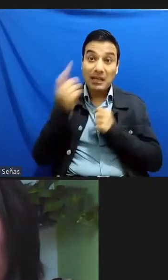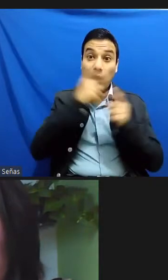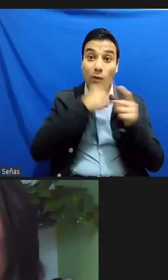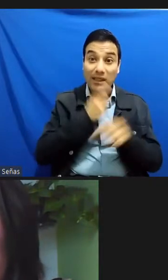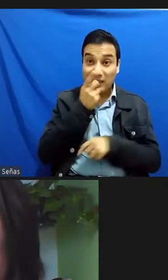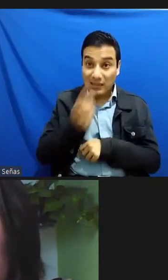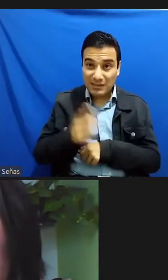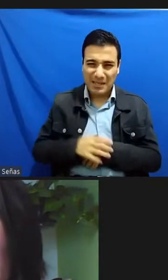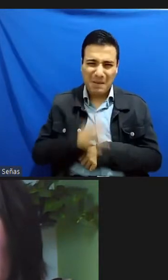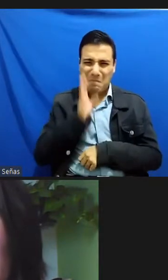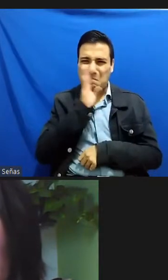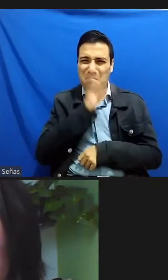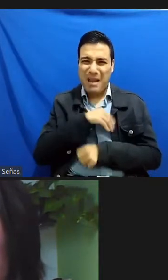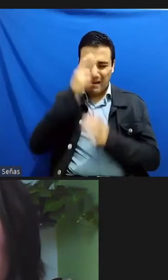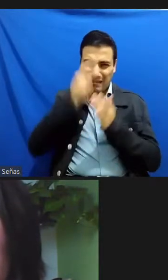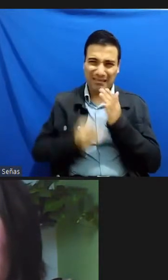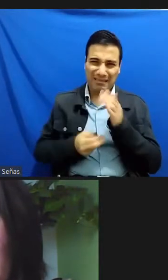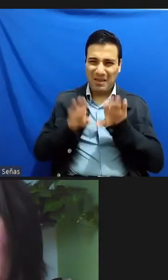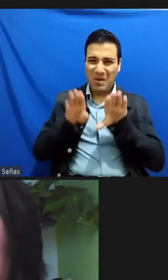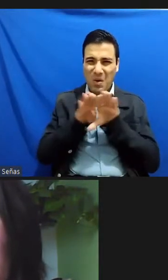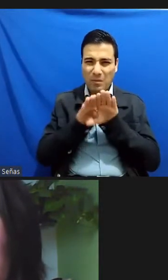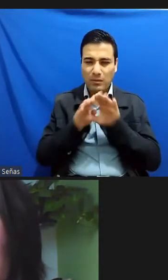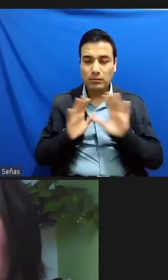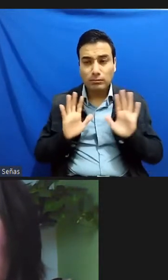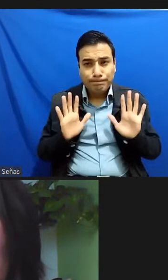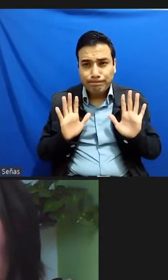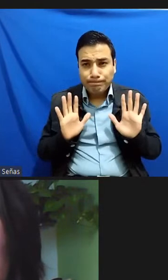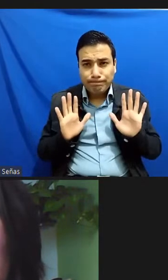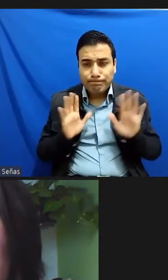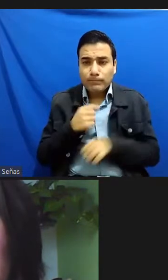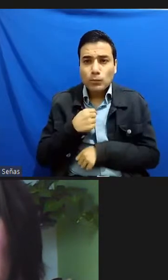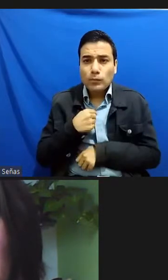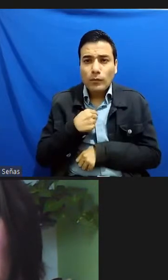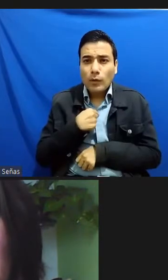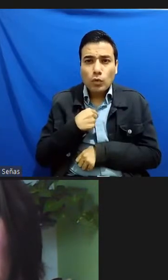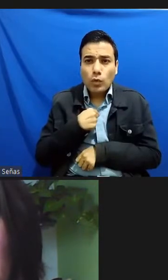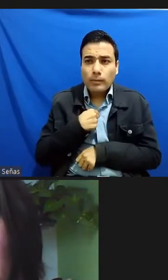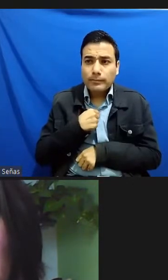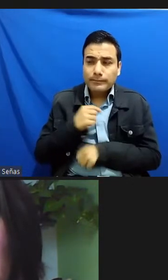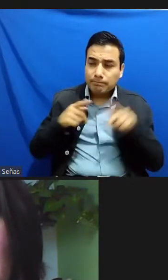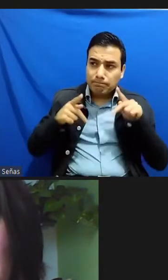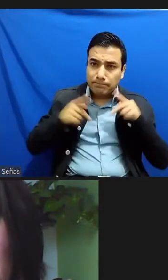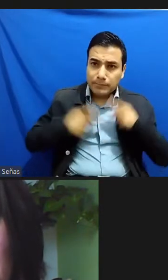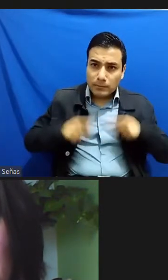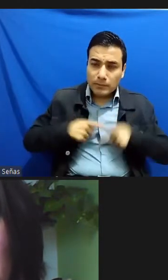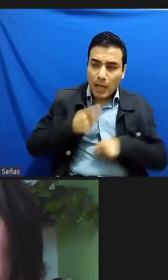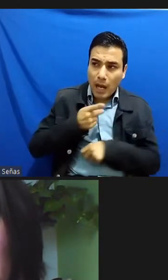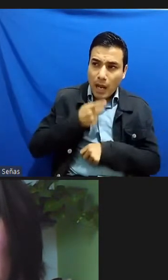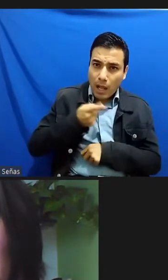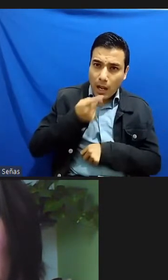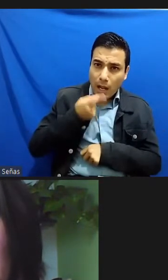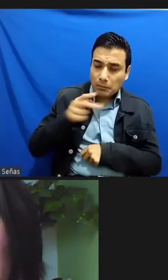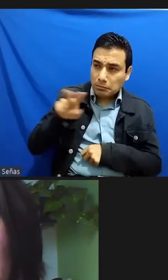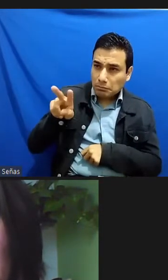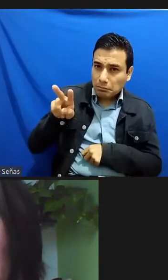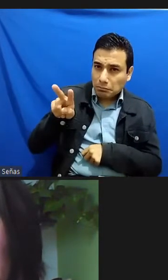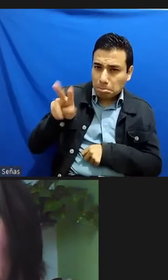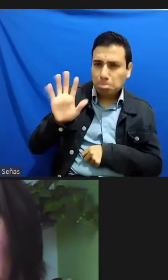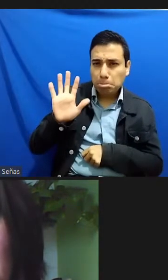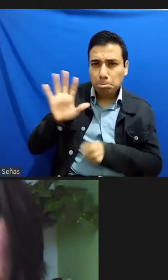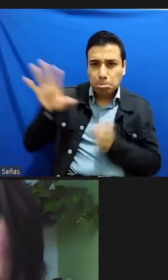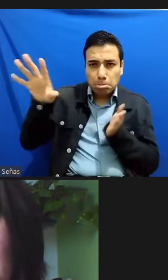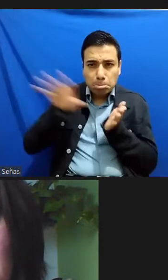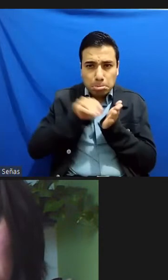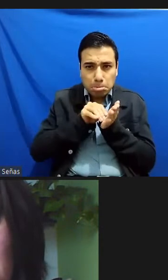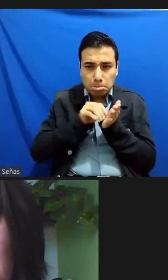etcétera pero pues yo lo que estoy haciendo es recoger de alguna forma la manera como